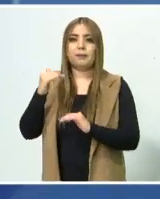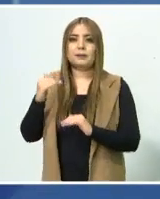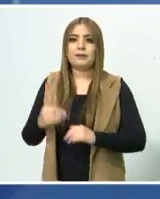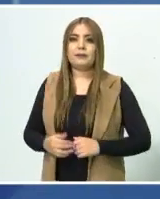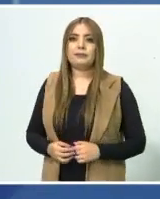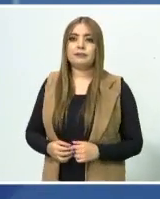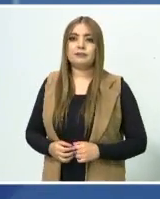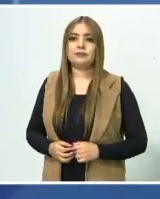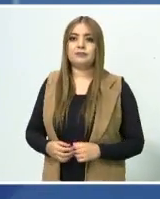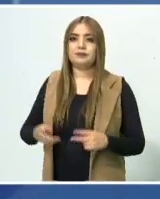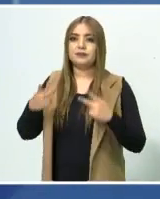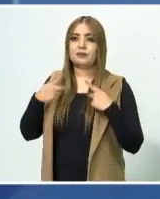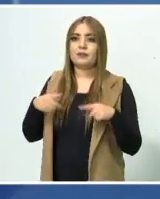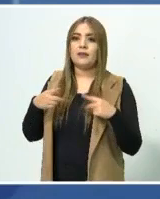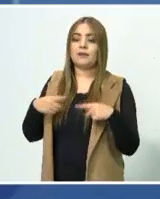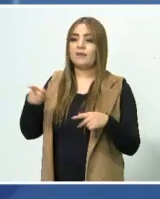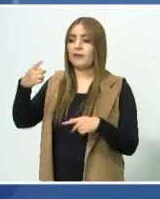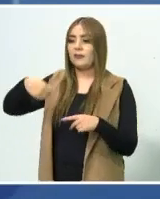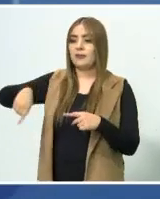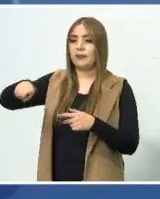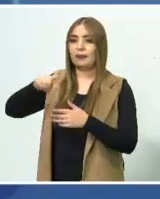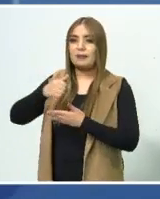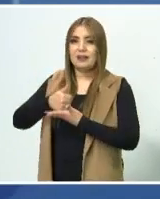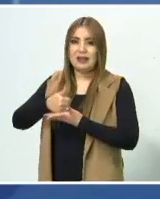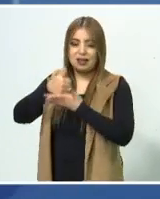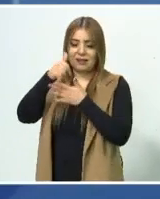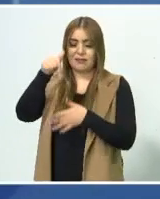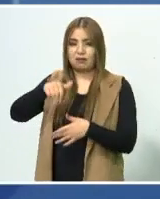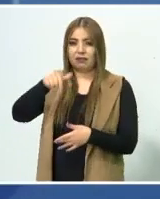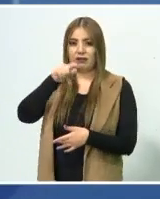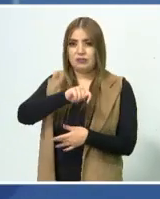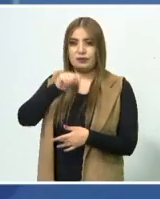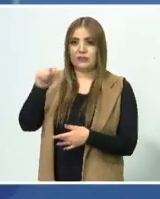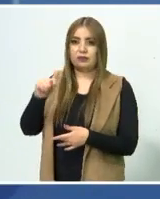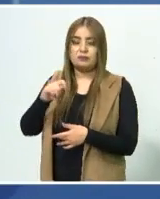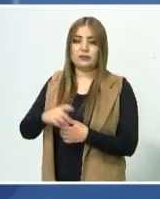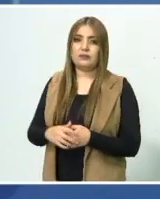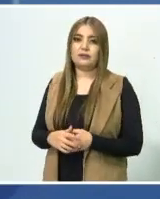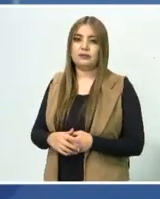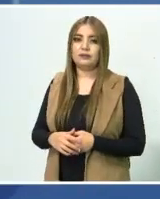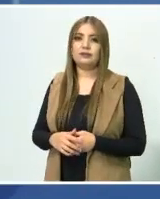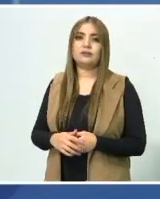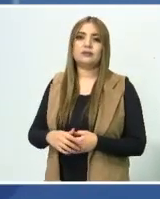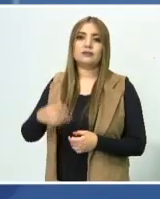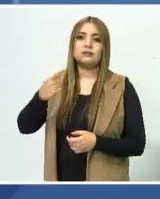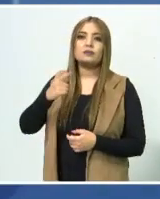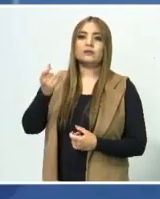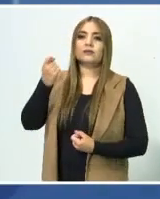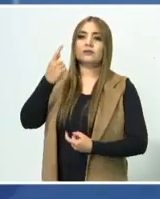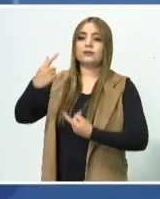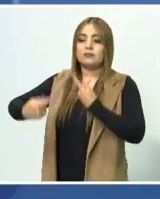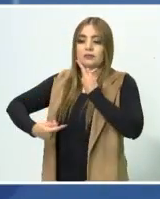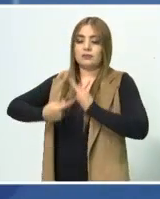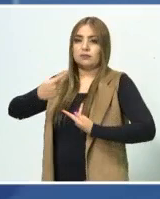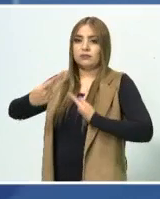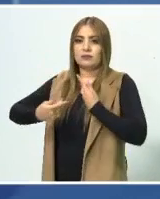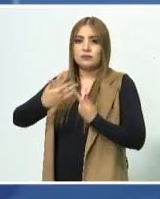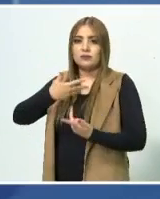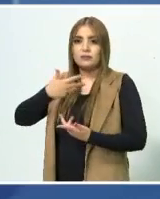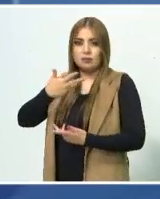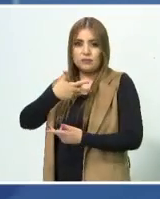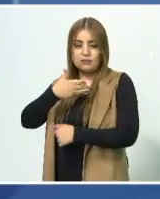Solo personas de las que me ayudaron aquí, pero me preguntaron si tenía familia después. Pues